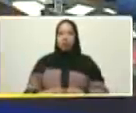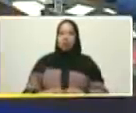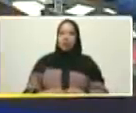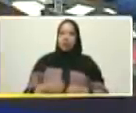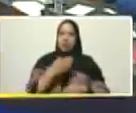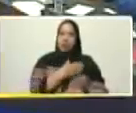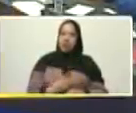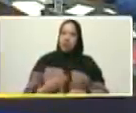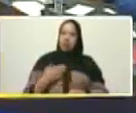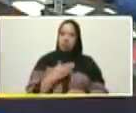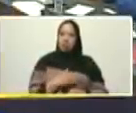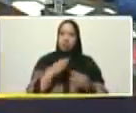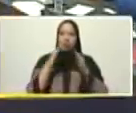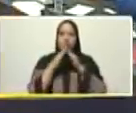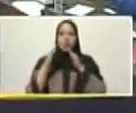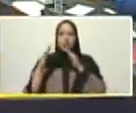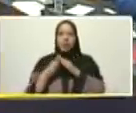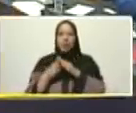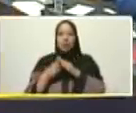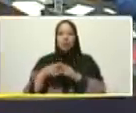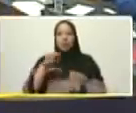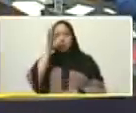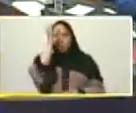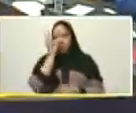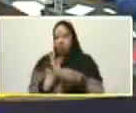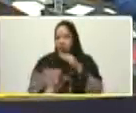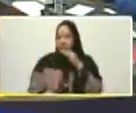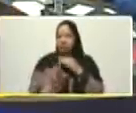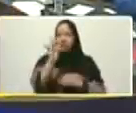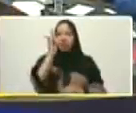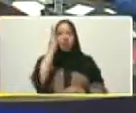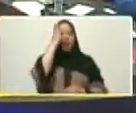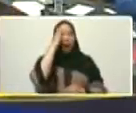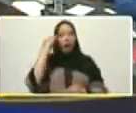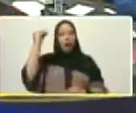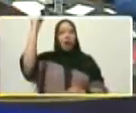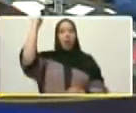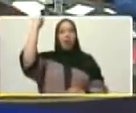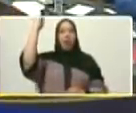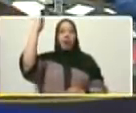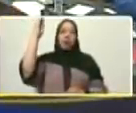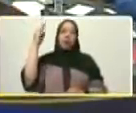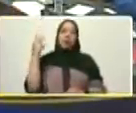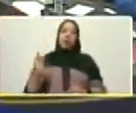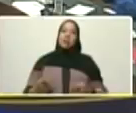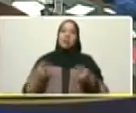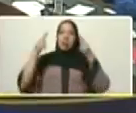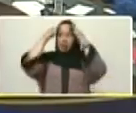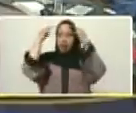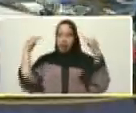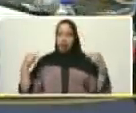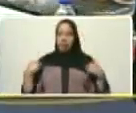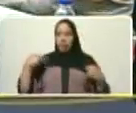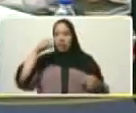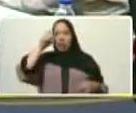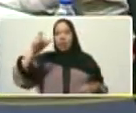venezuela así será con el favor de dios la virgen y el pueblo